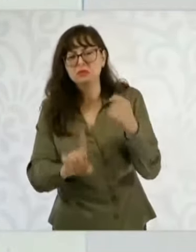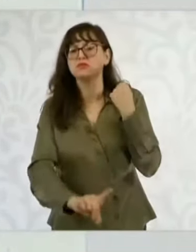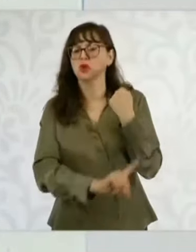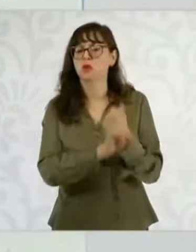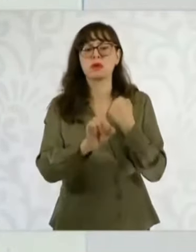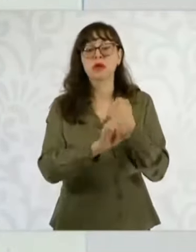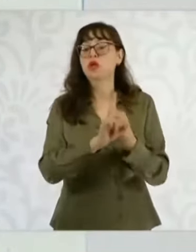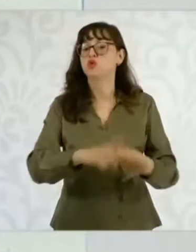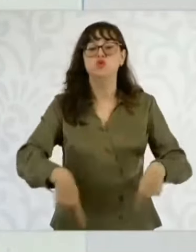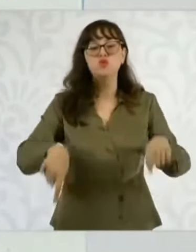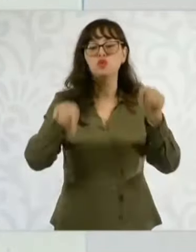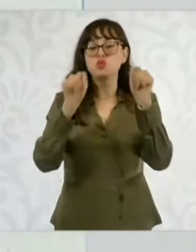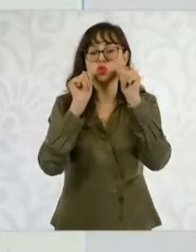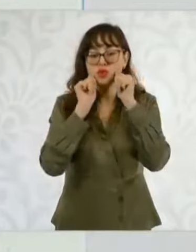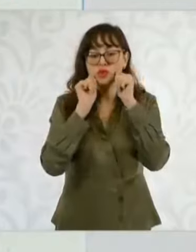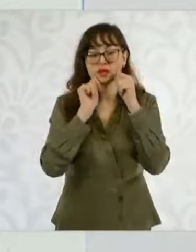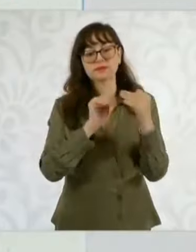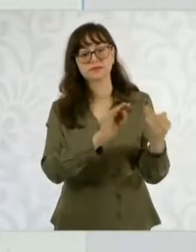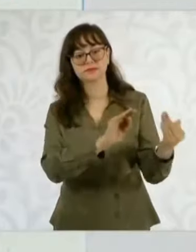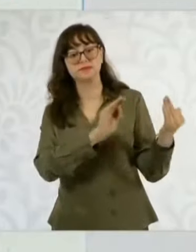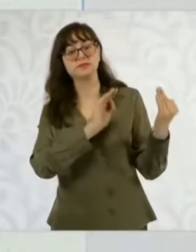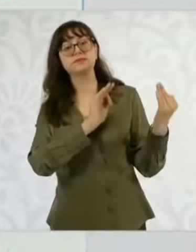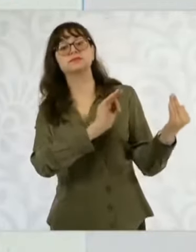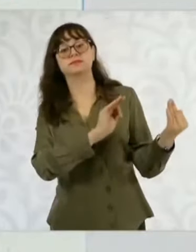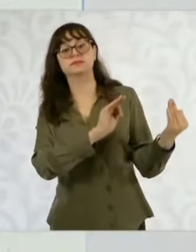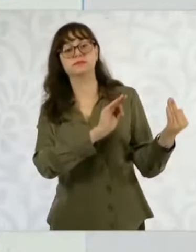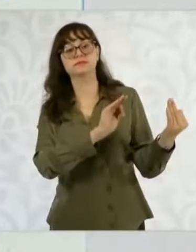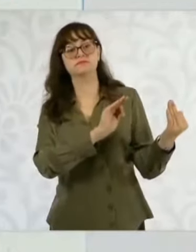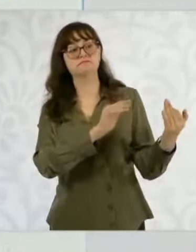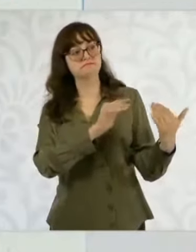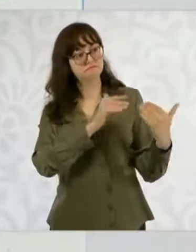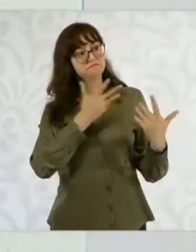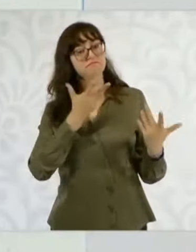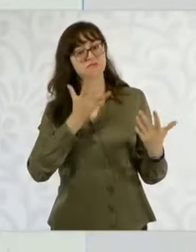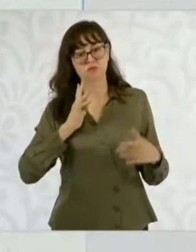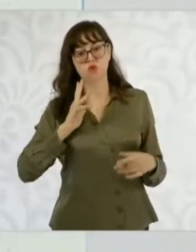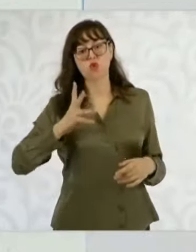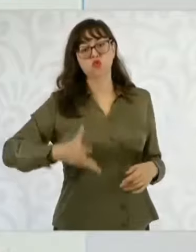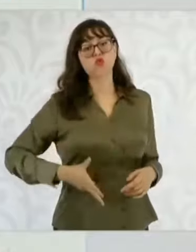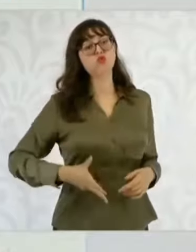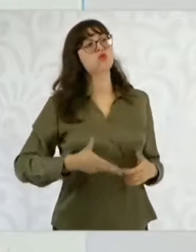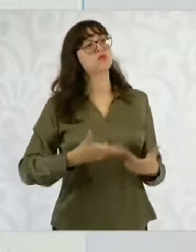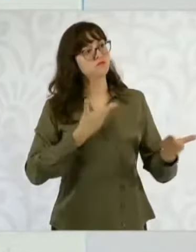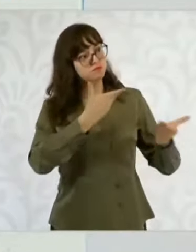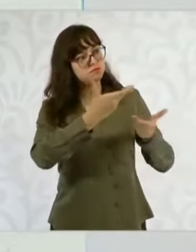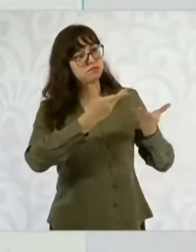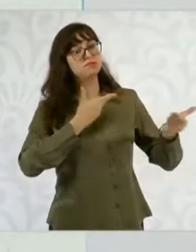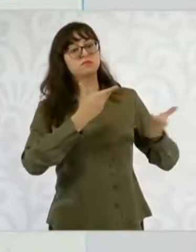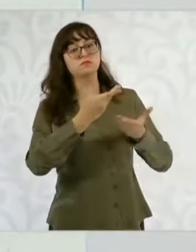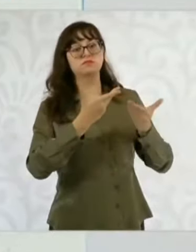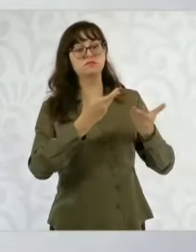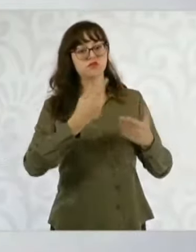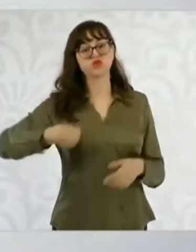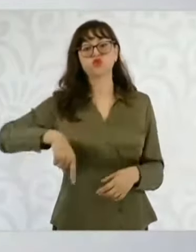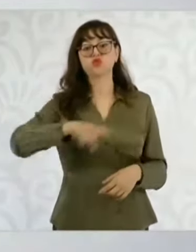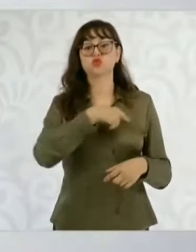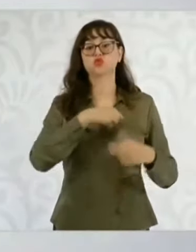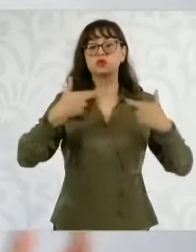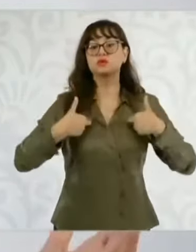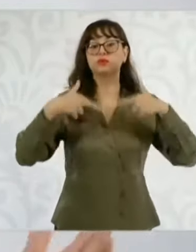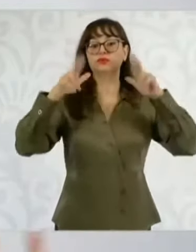con dignidad, con orgullo y sabiendo a quién representamos, que es a nuestro gran pueblo